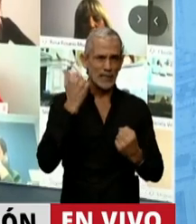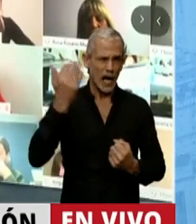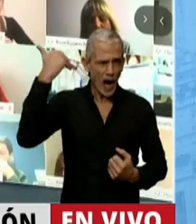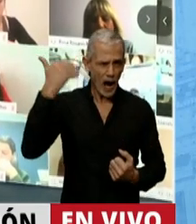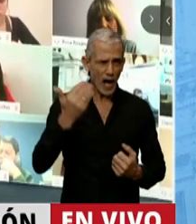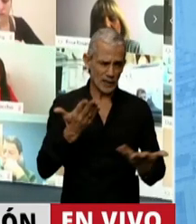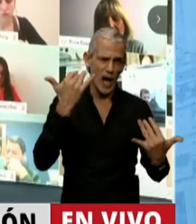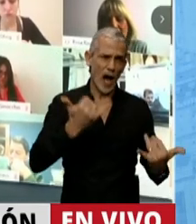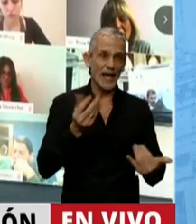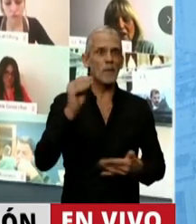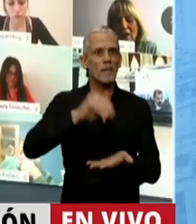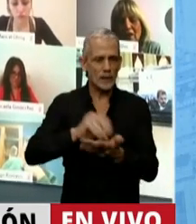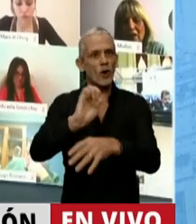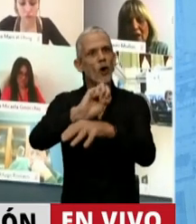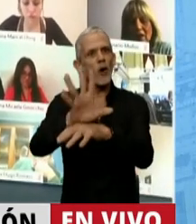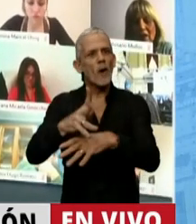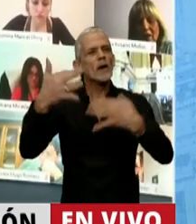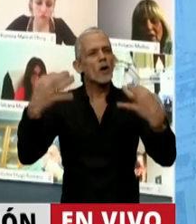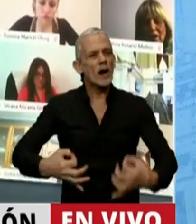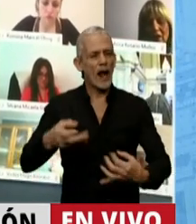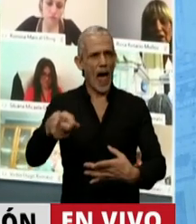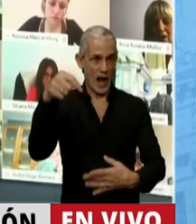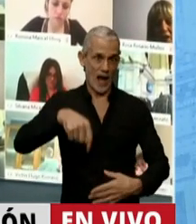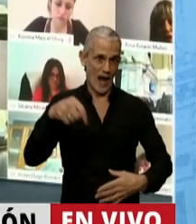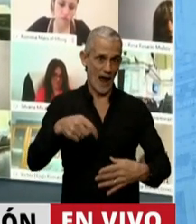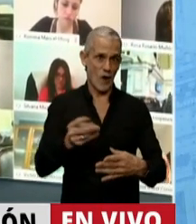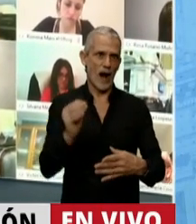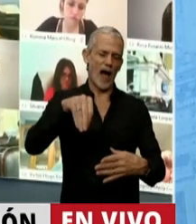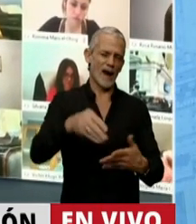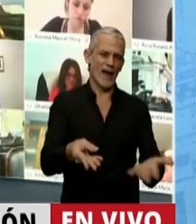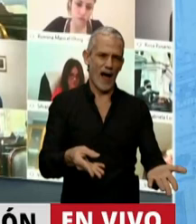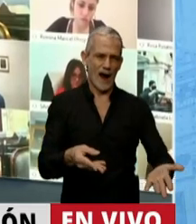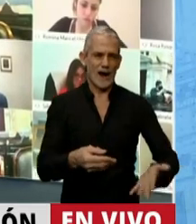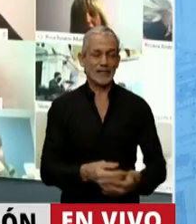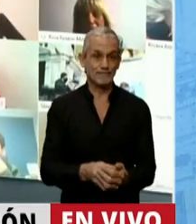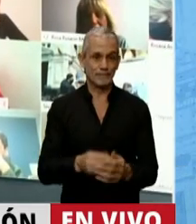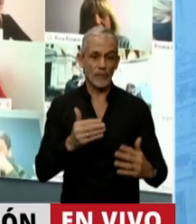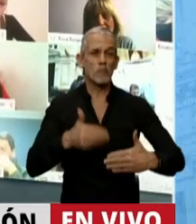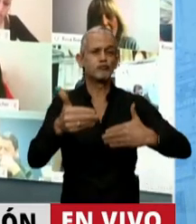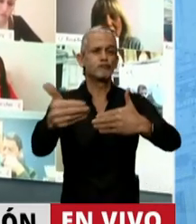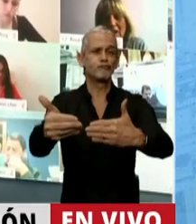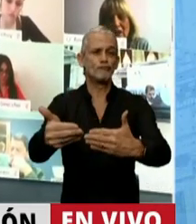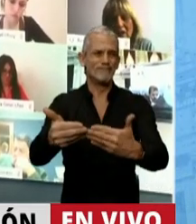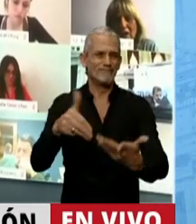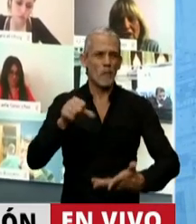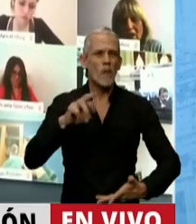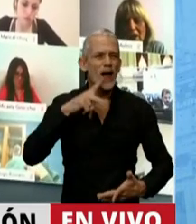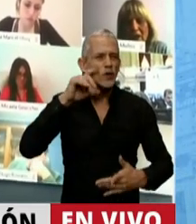habían sufrido. A eso hay que sumarle la pandemia real y concreta que estamos sufriendo ahora. Bueno, la moratoria es una herramienta.